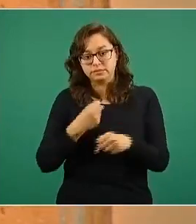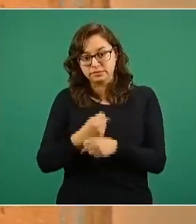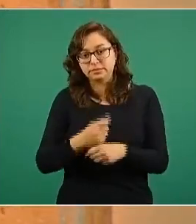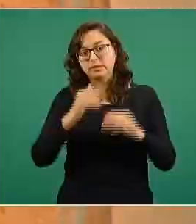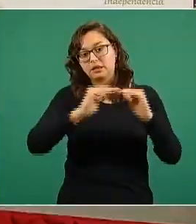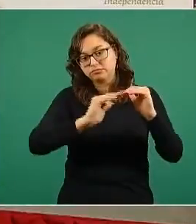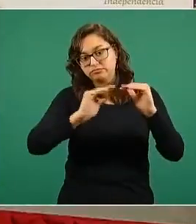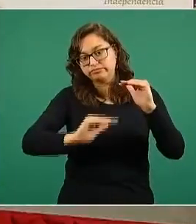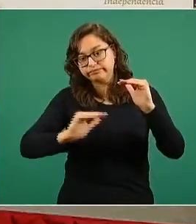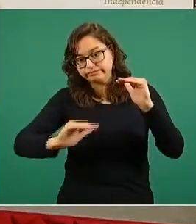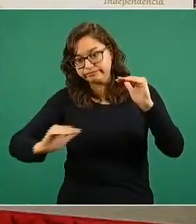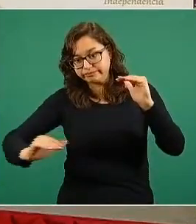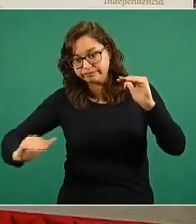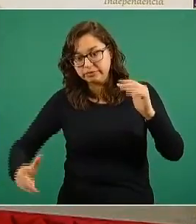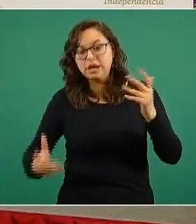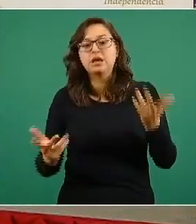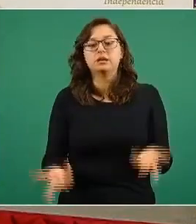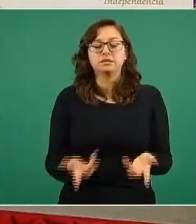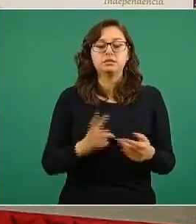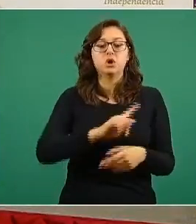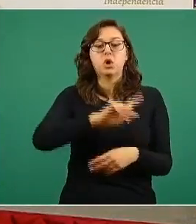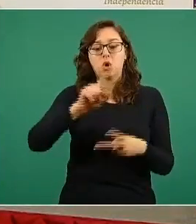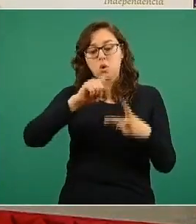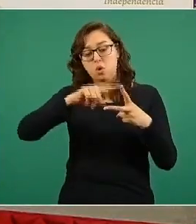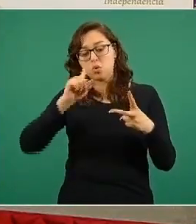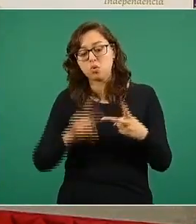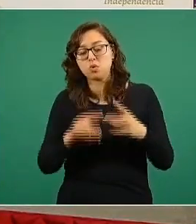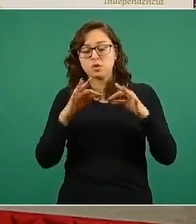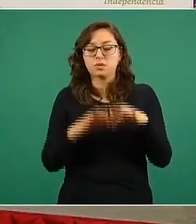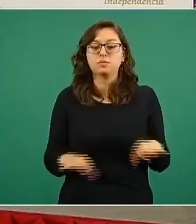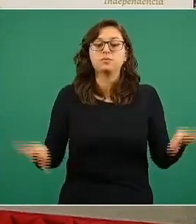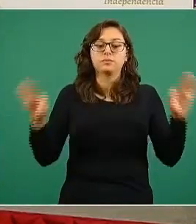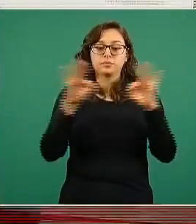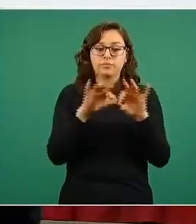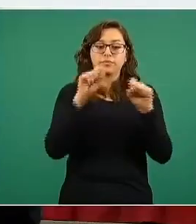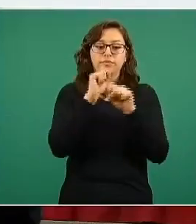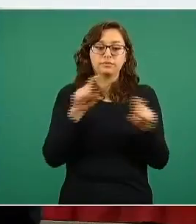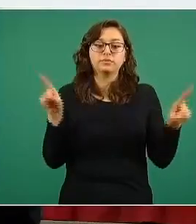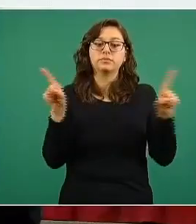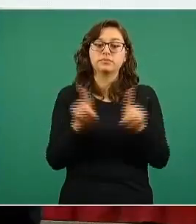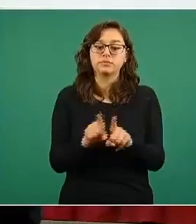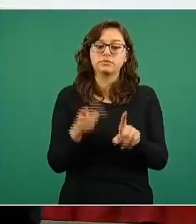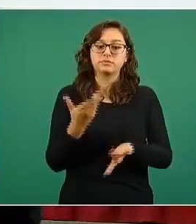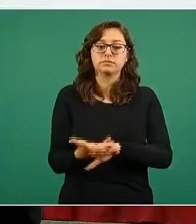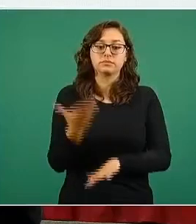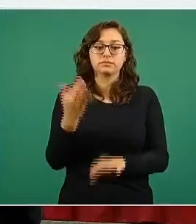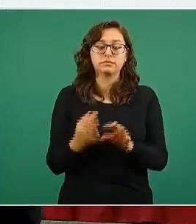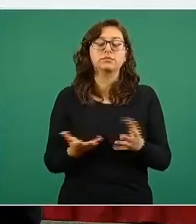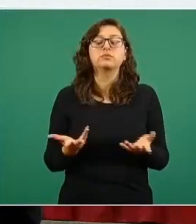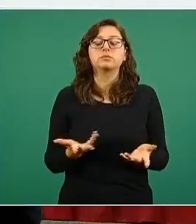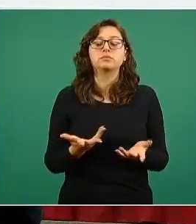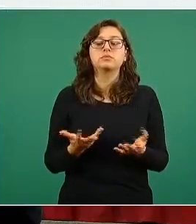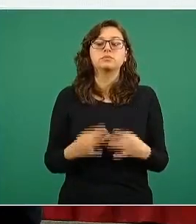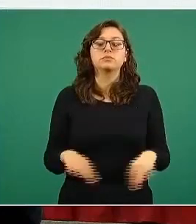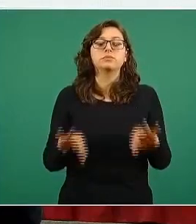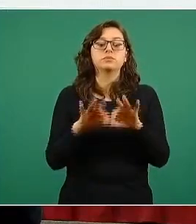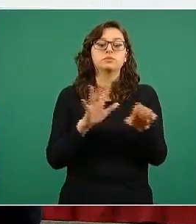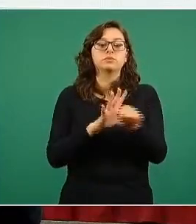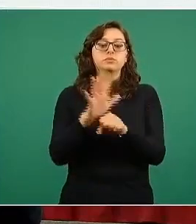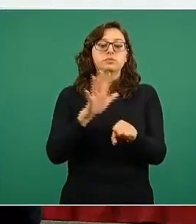progresivamente. Existen otros dos elementos, otros dos ejes de priorización que incluyen la